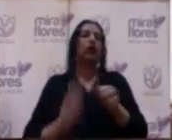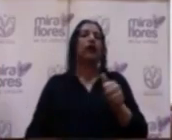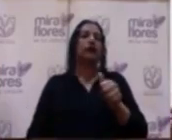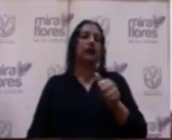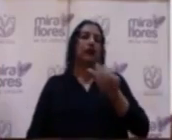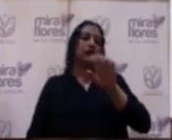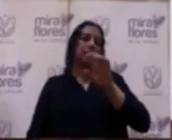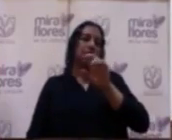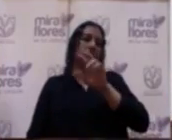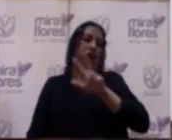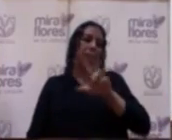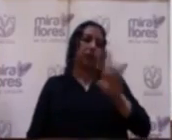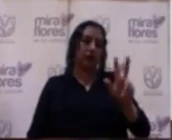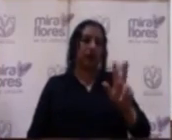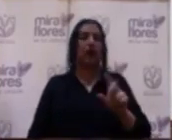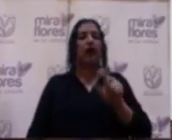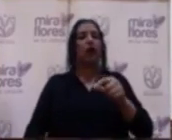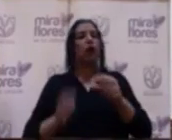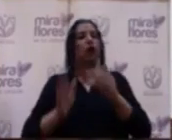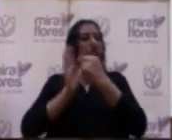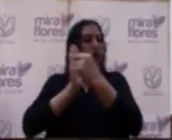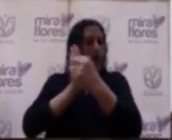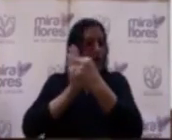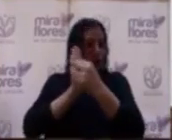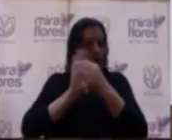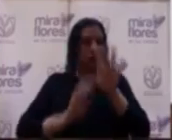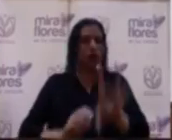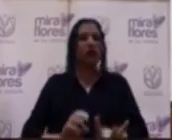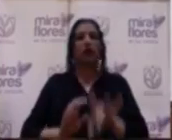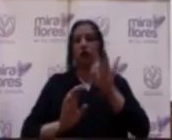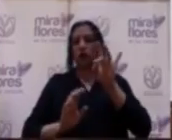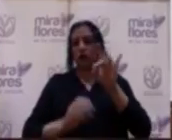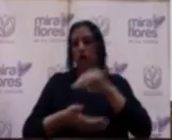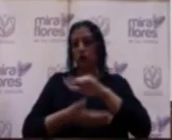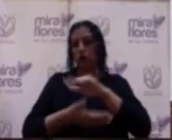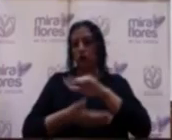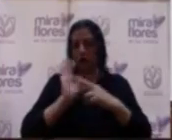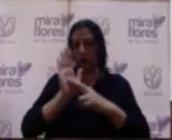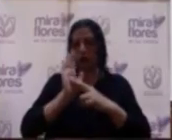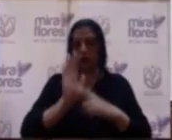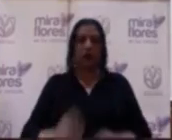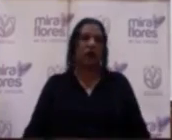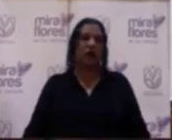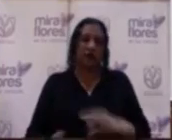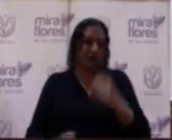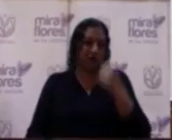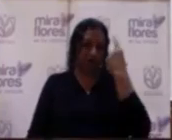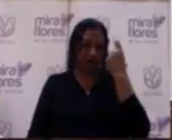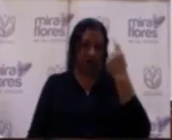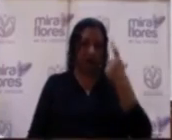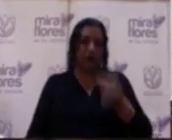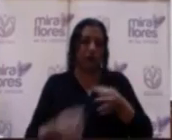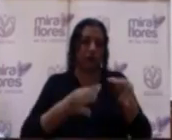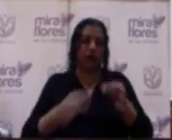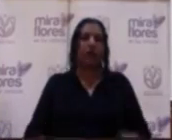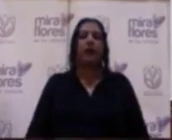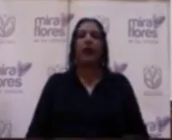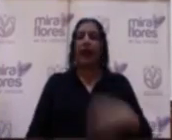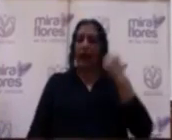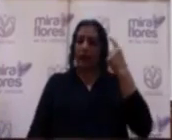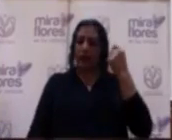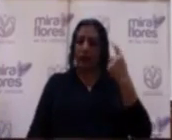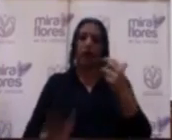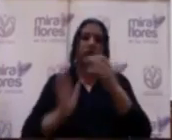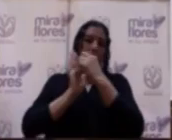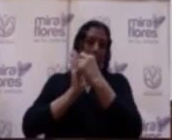cuyo primer párrafo hemos encontrado los representantes que no tiene aplicación. Entendemos que este